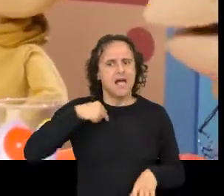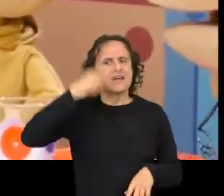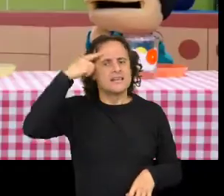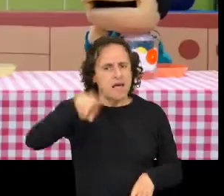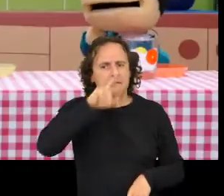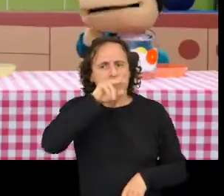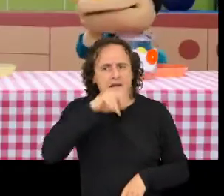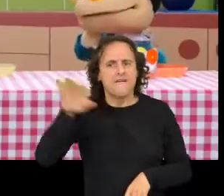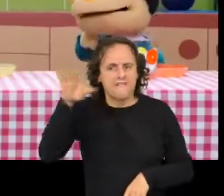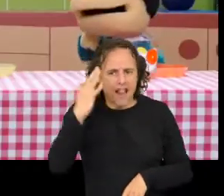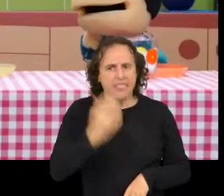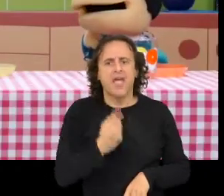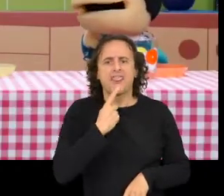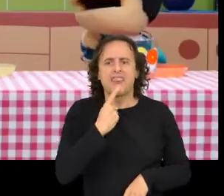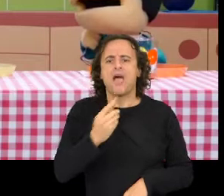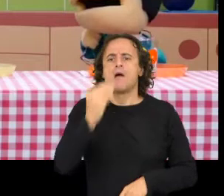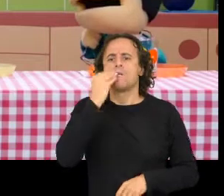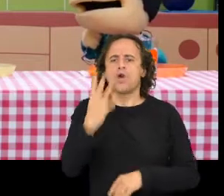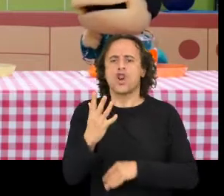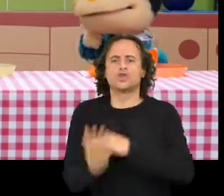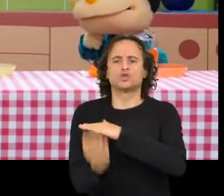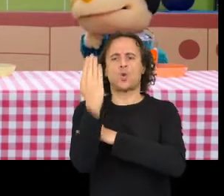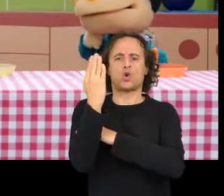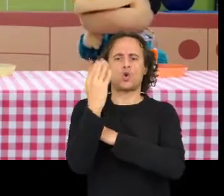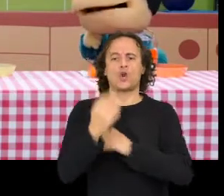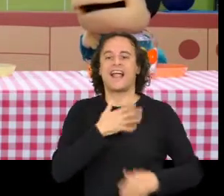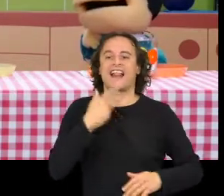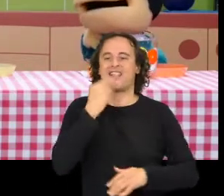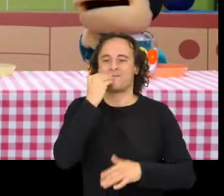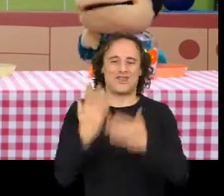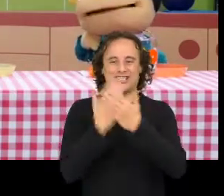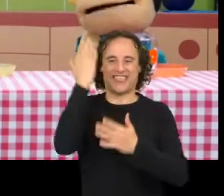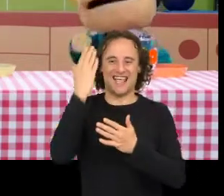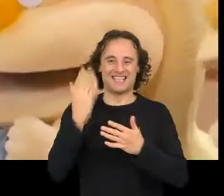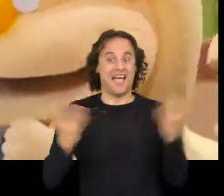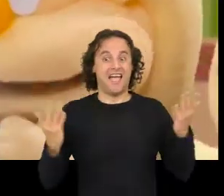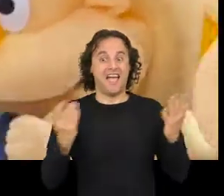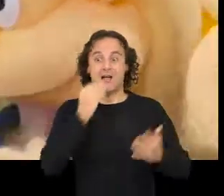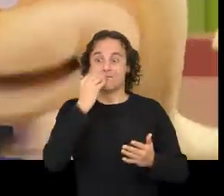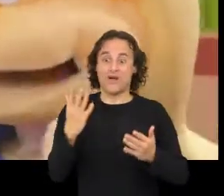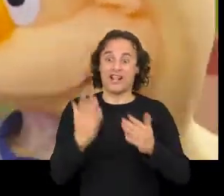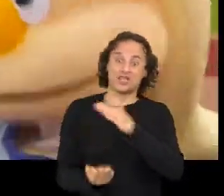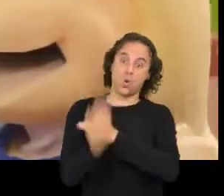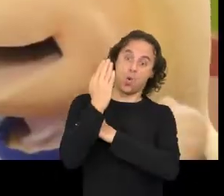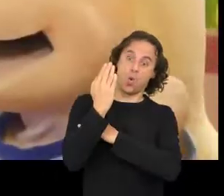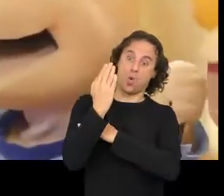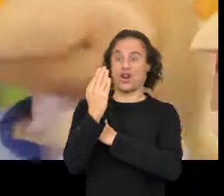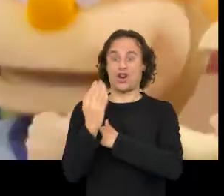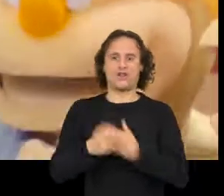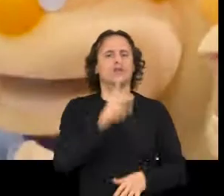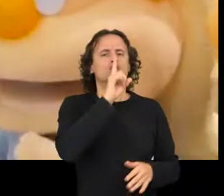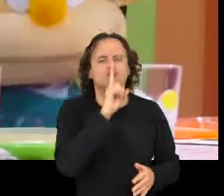francés Sabe dicir Bonjour Que é bo día Bon chú